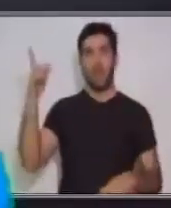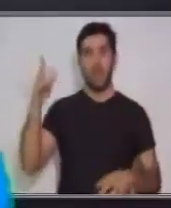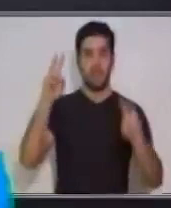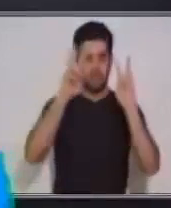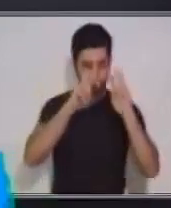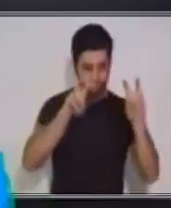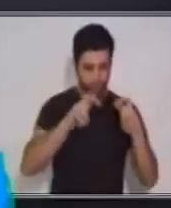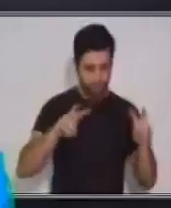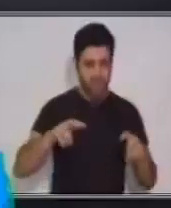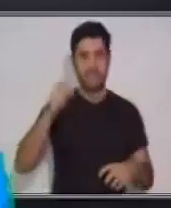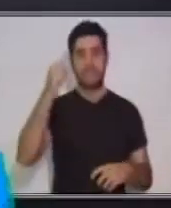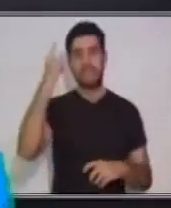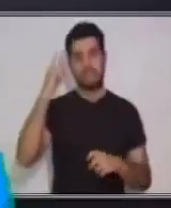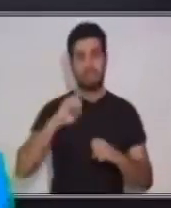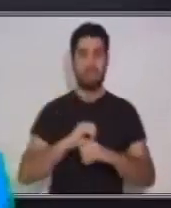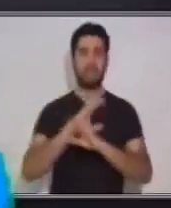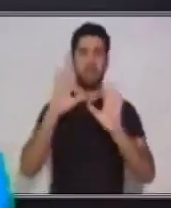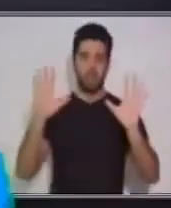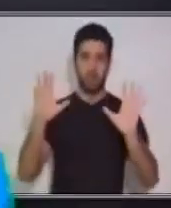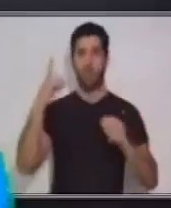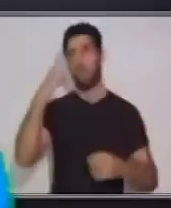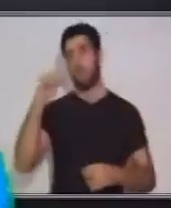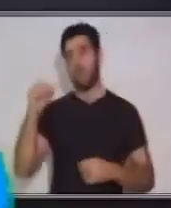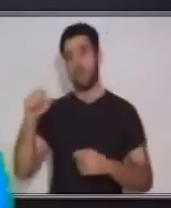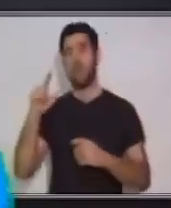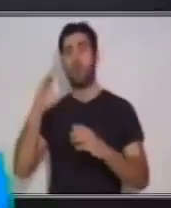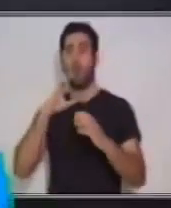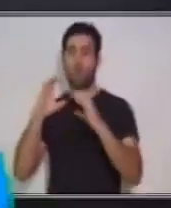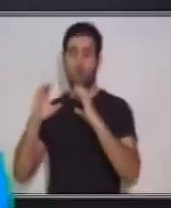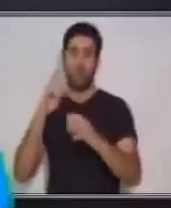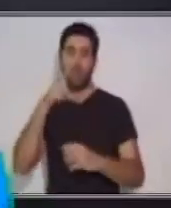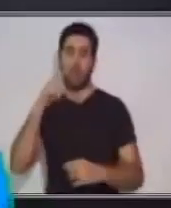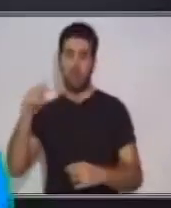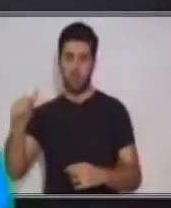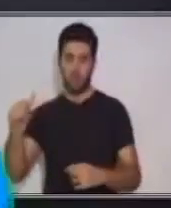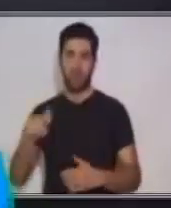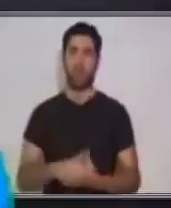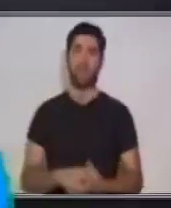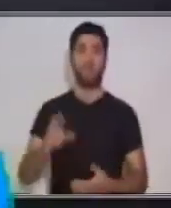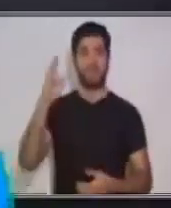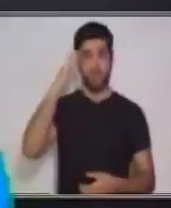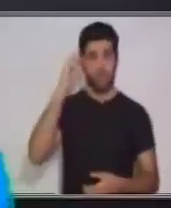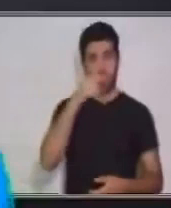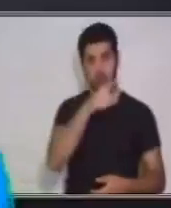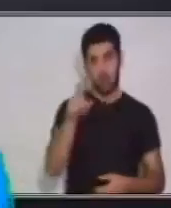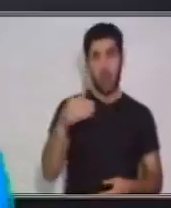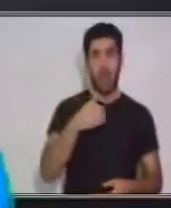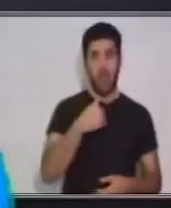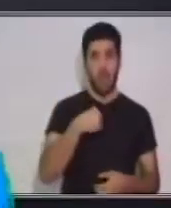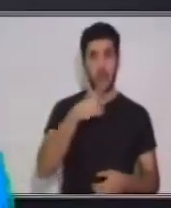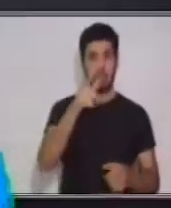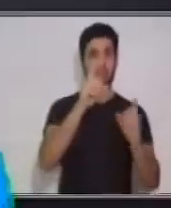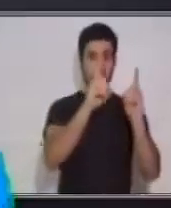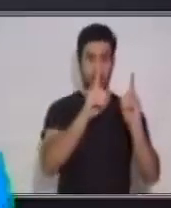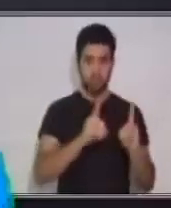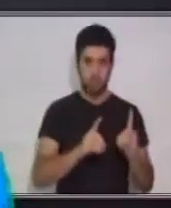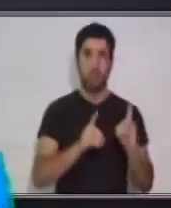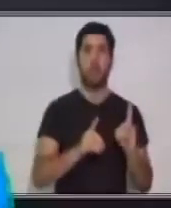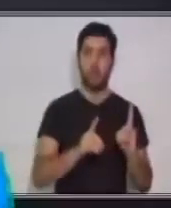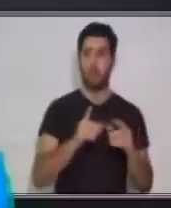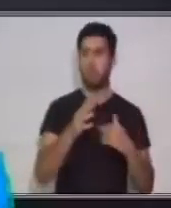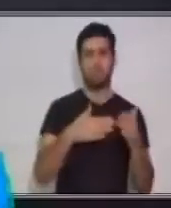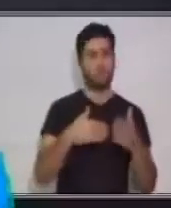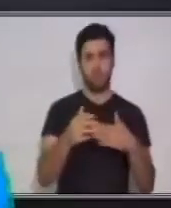analítica del área de Comunicación y Lenguaje de Cuarto Primaria. Recuerda, si en casa hay alguna persona con discapacidad, es